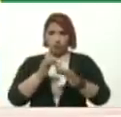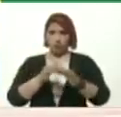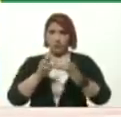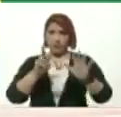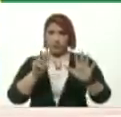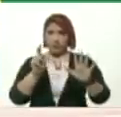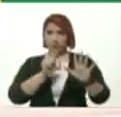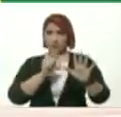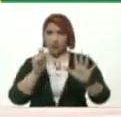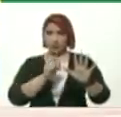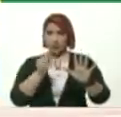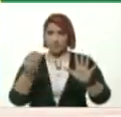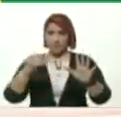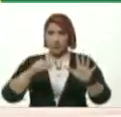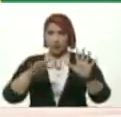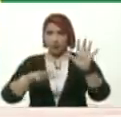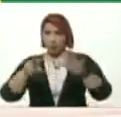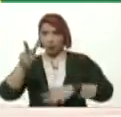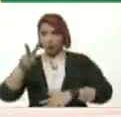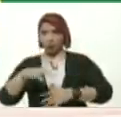meses Más doce